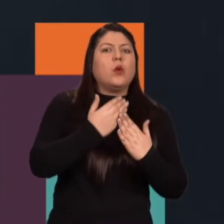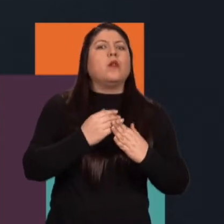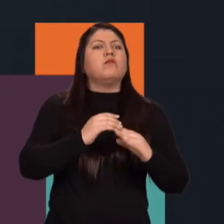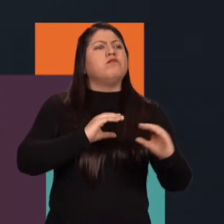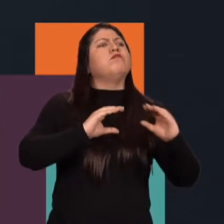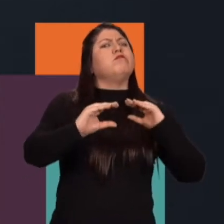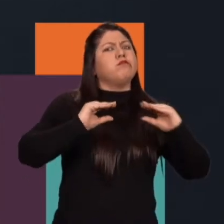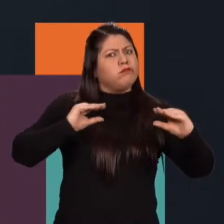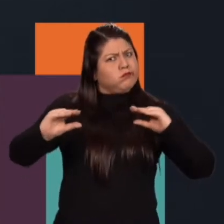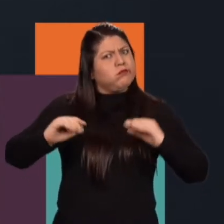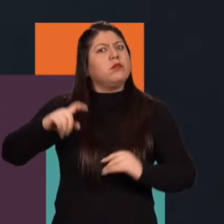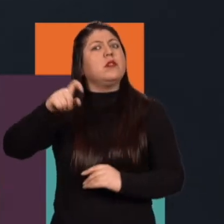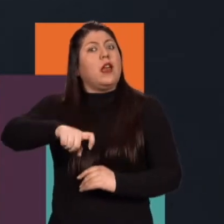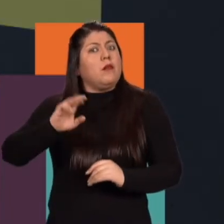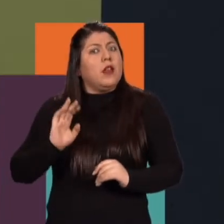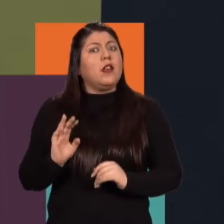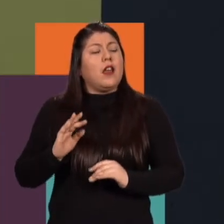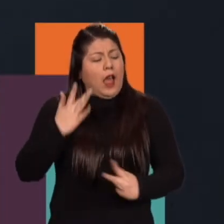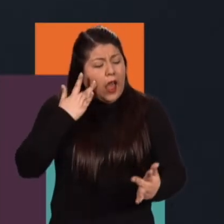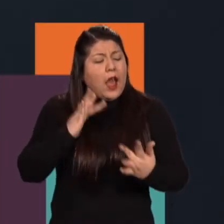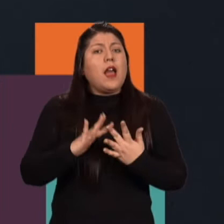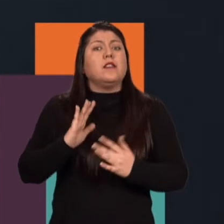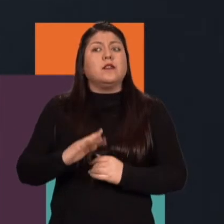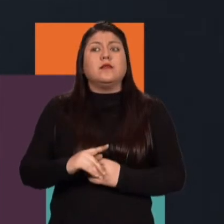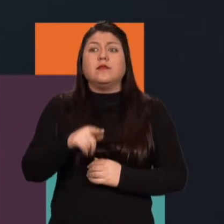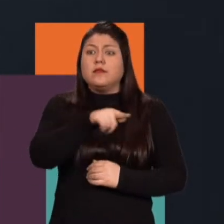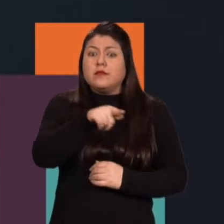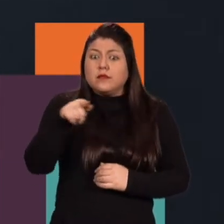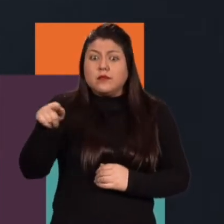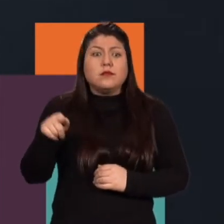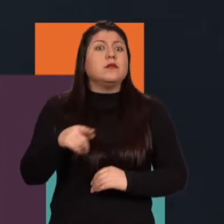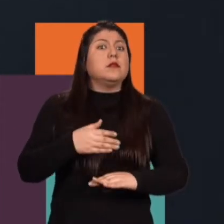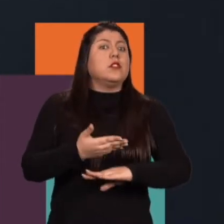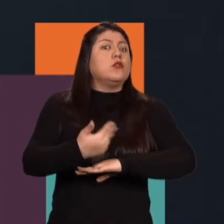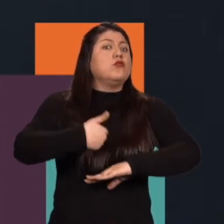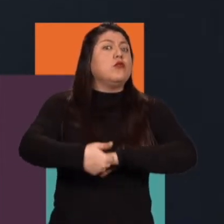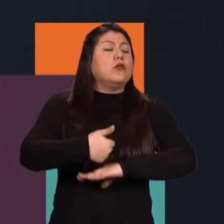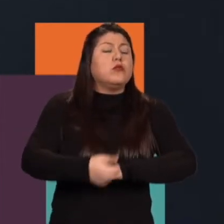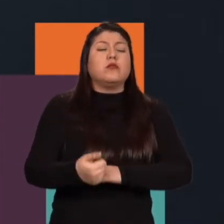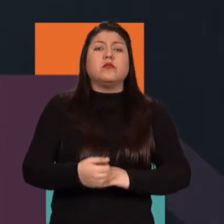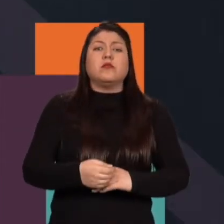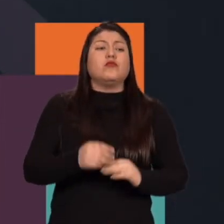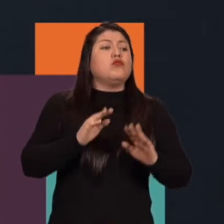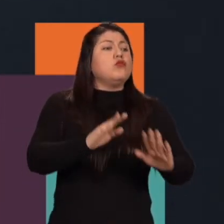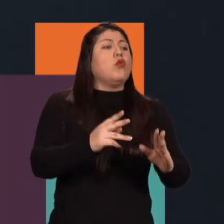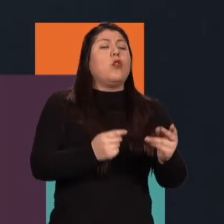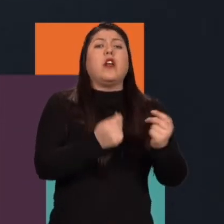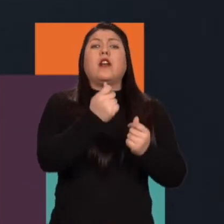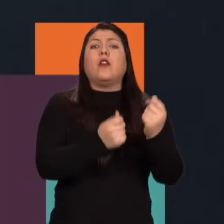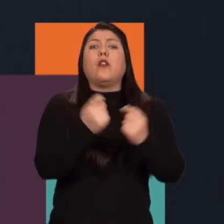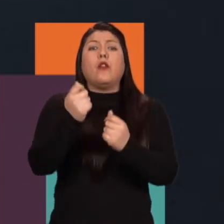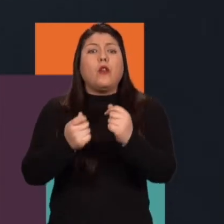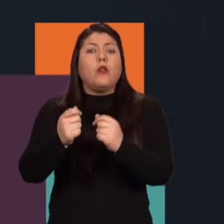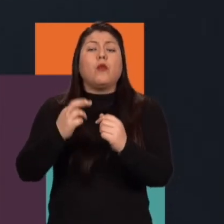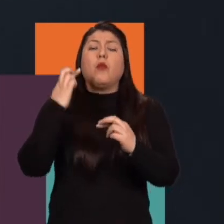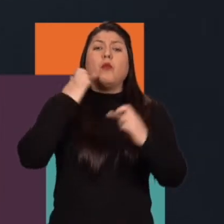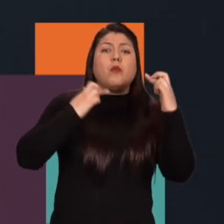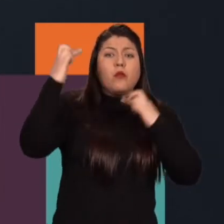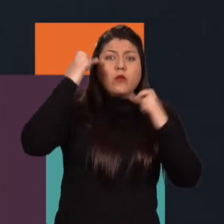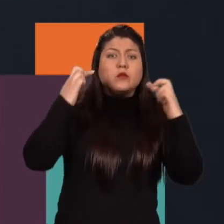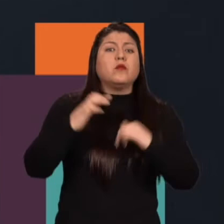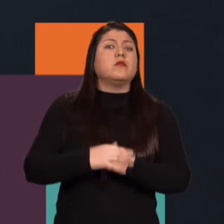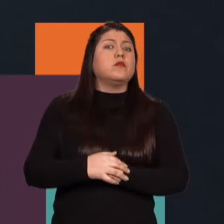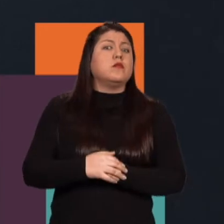y responder como corresponde a establecer los cánones económicos que